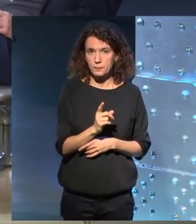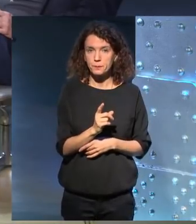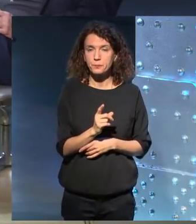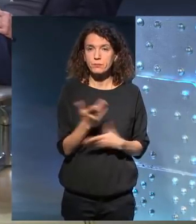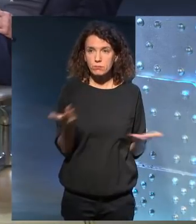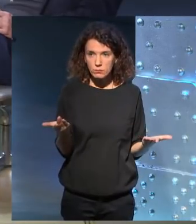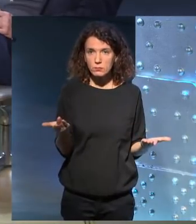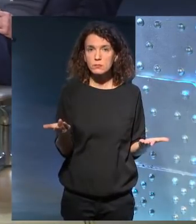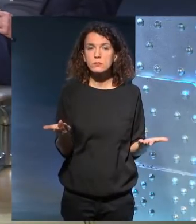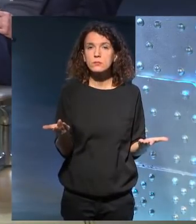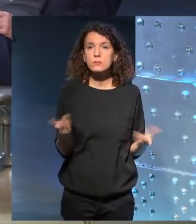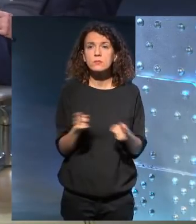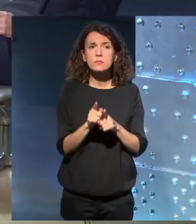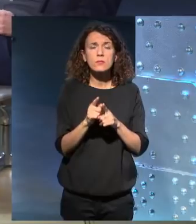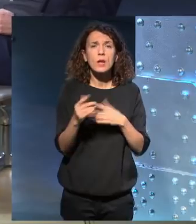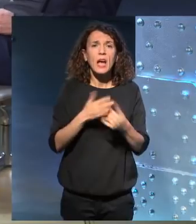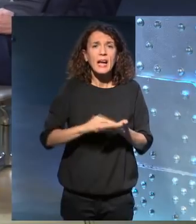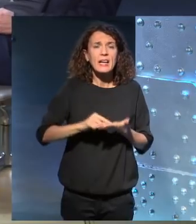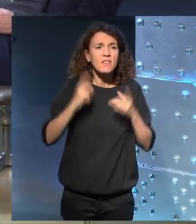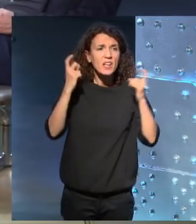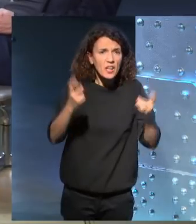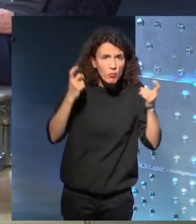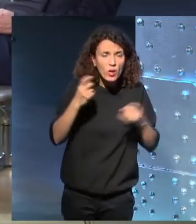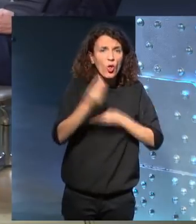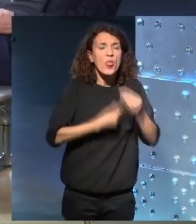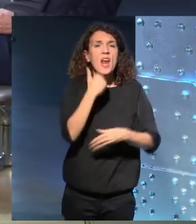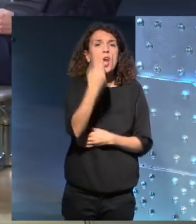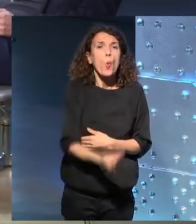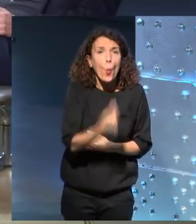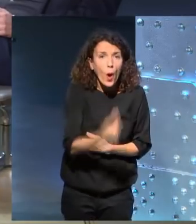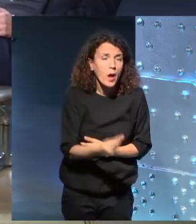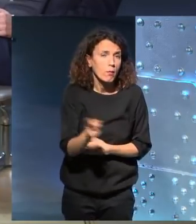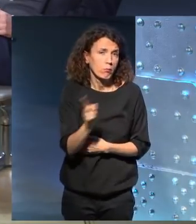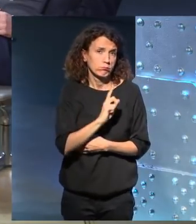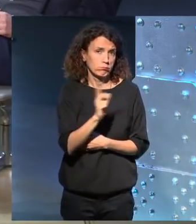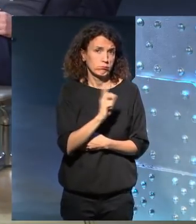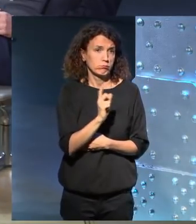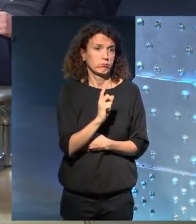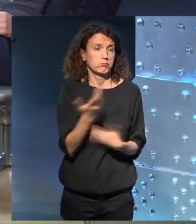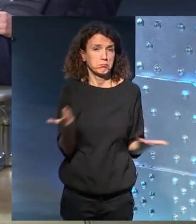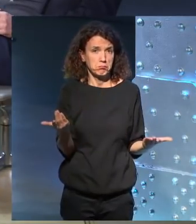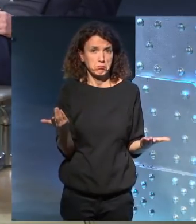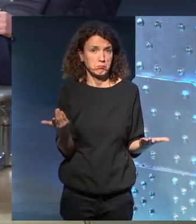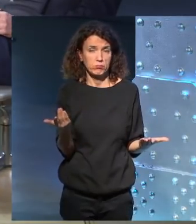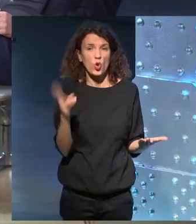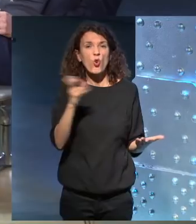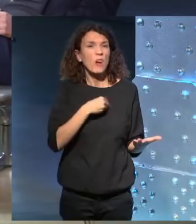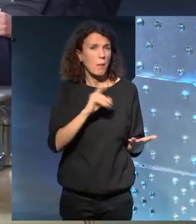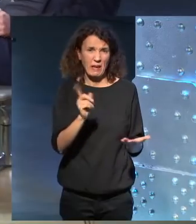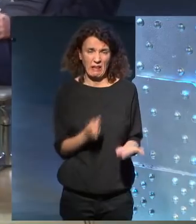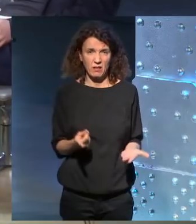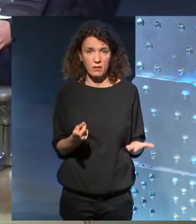sería que no se esfuerce en escribir, en hacer algo bueno, porque no vale la pena. Porque